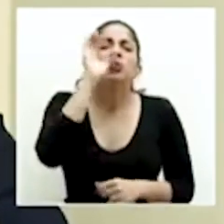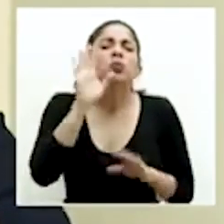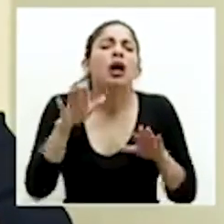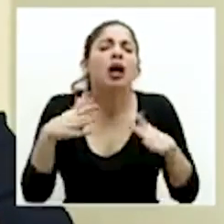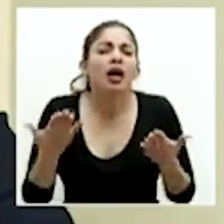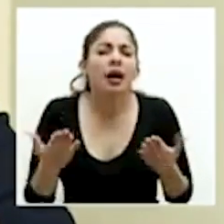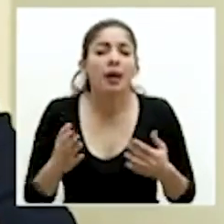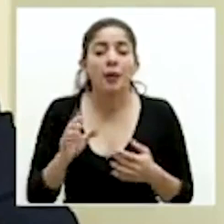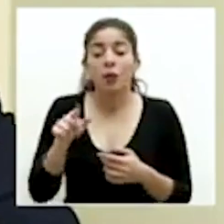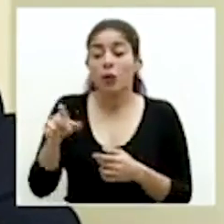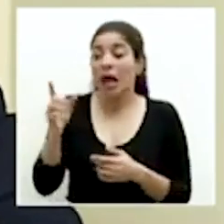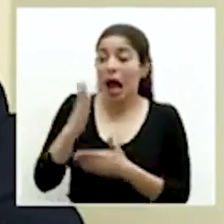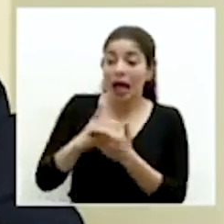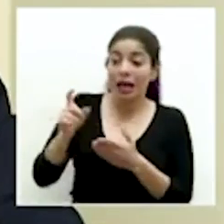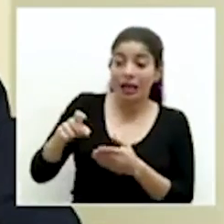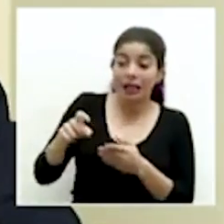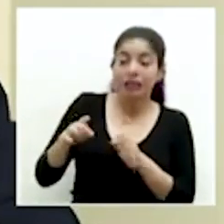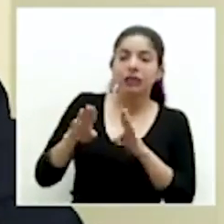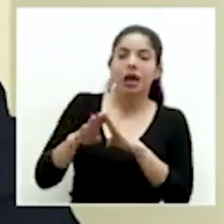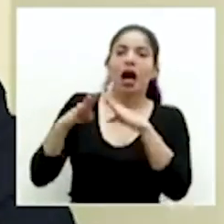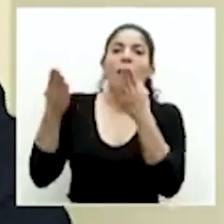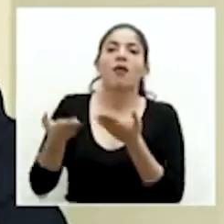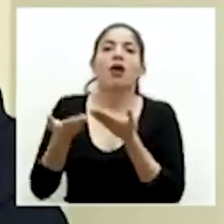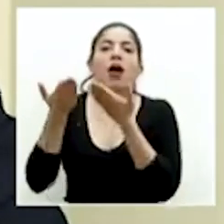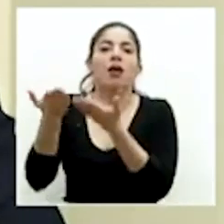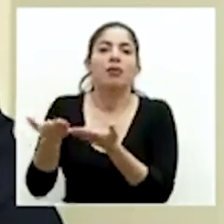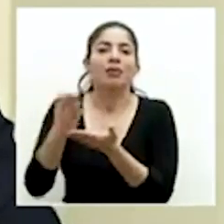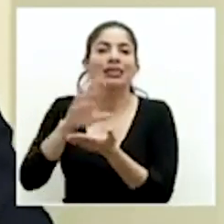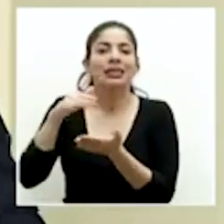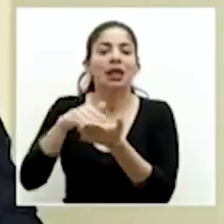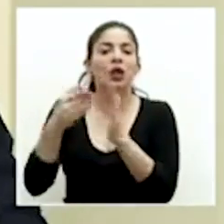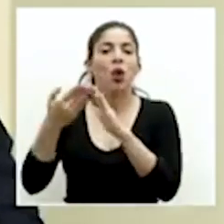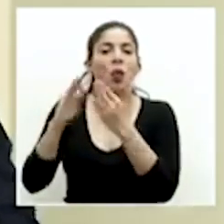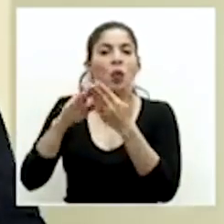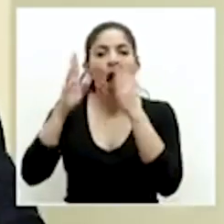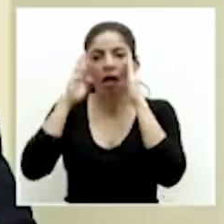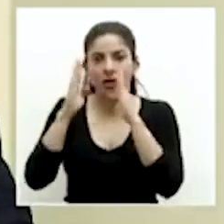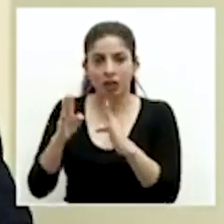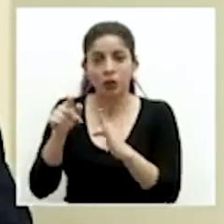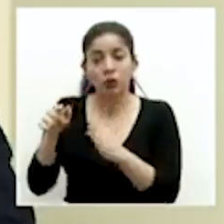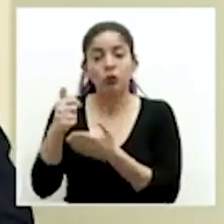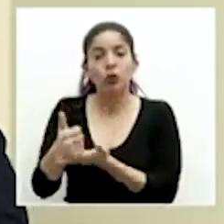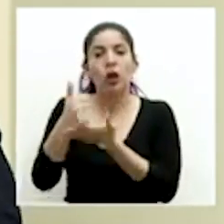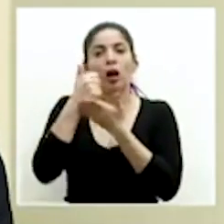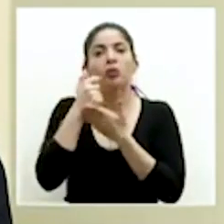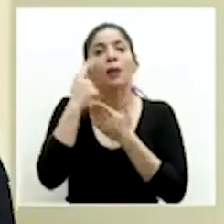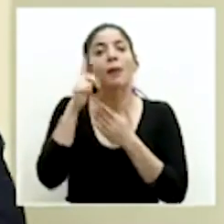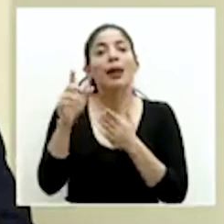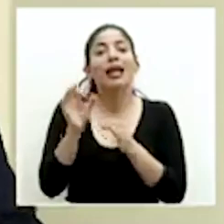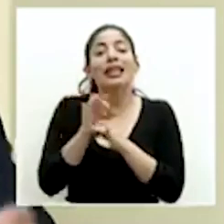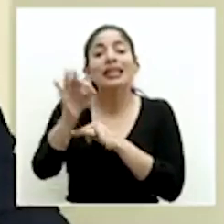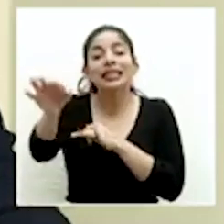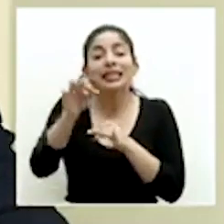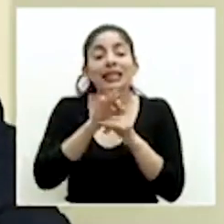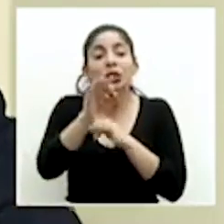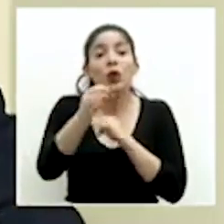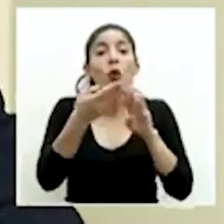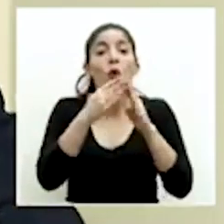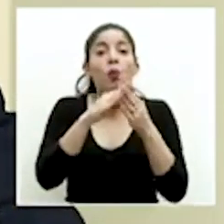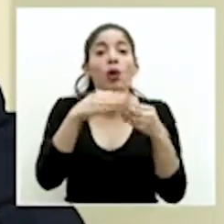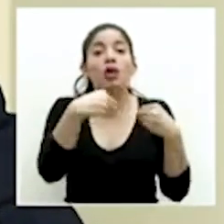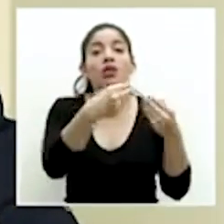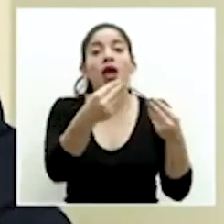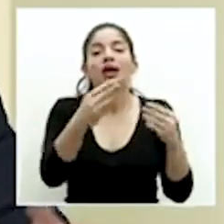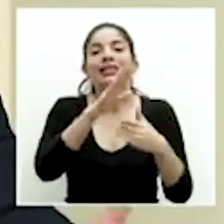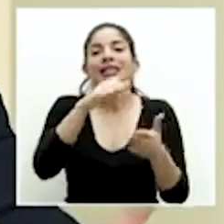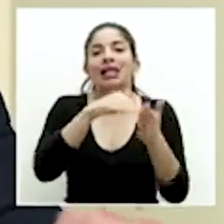en aquellos casos que se requieran los centros comunales de atención. Esto es lo que nos va a permitir llevar al distrito y a la comunidad un